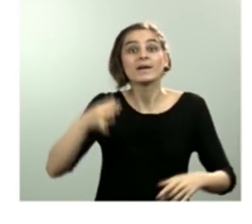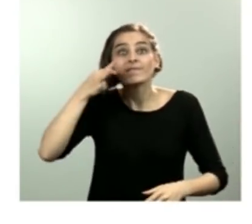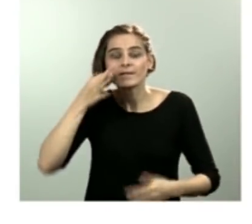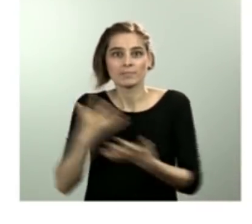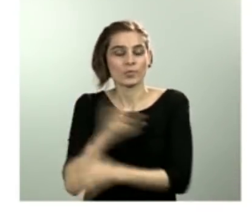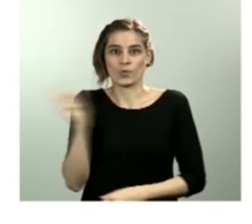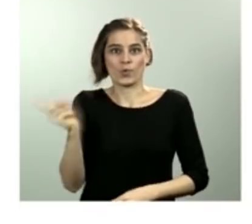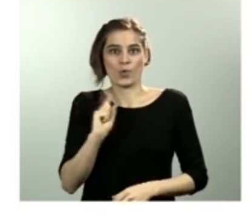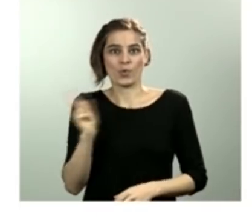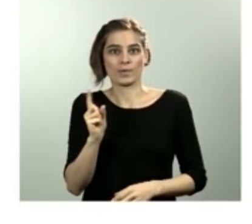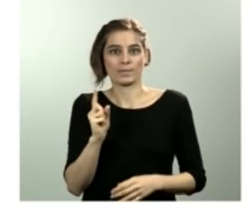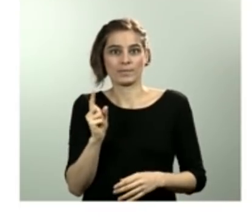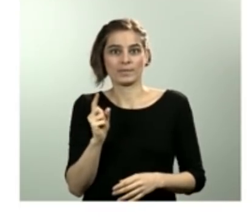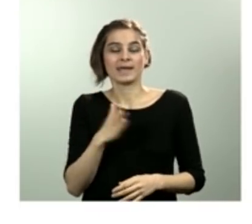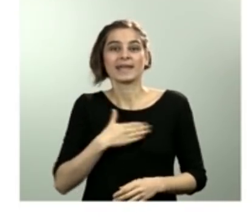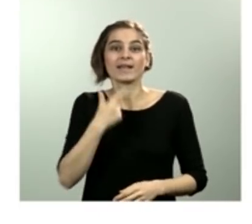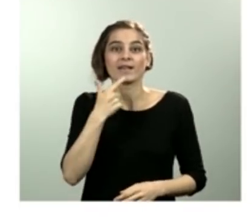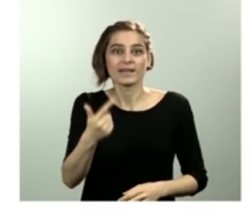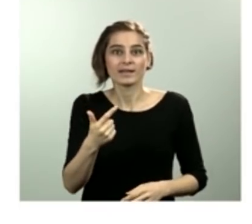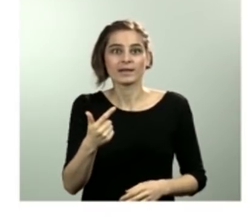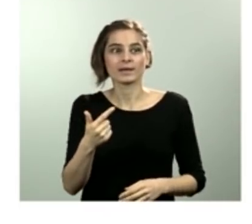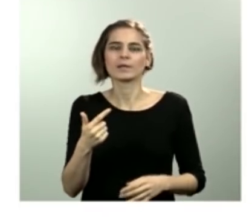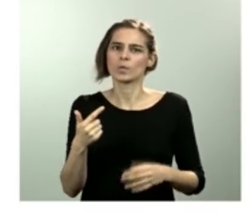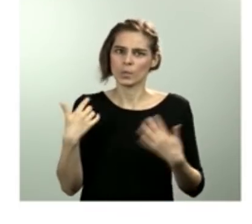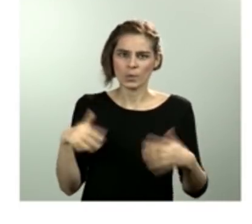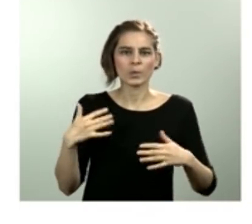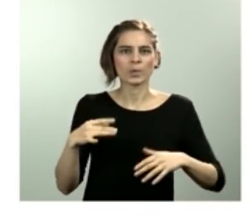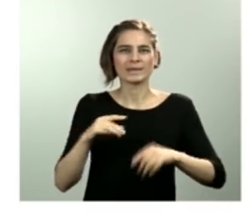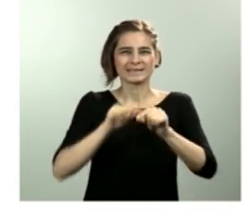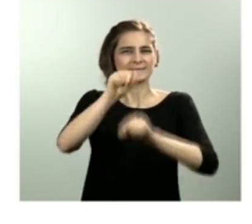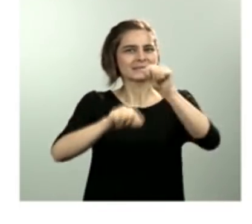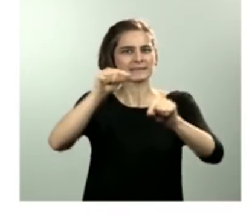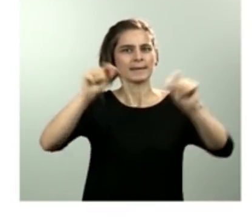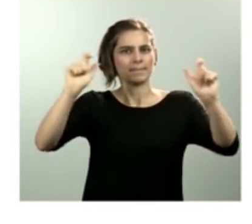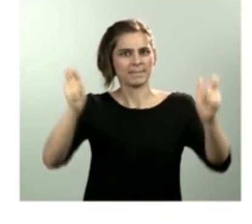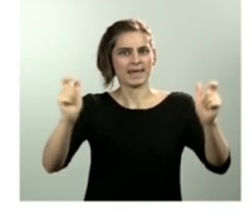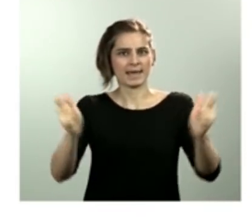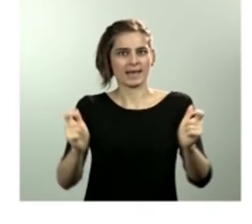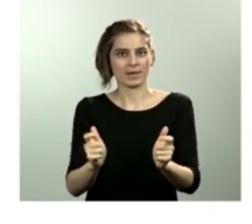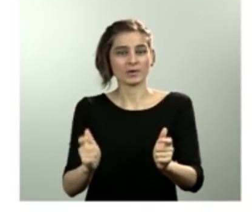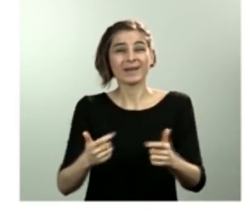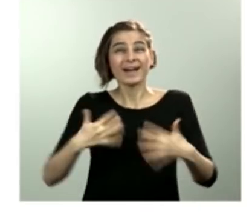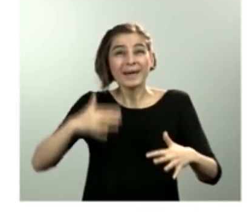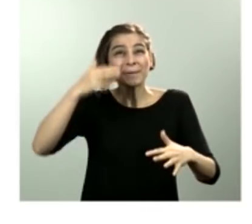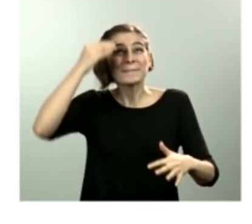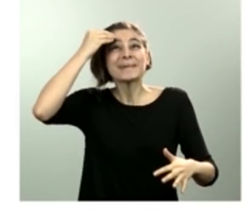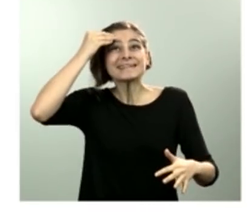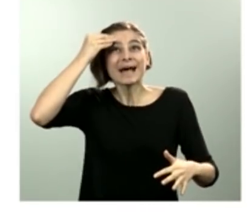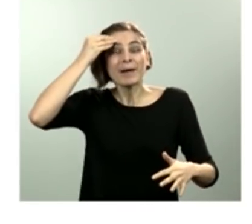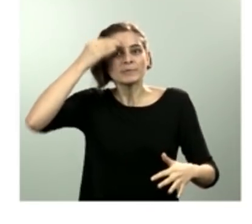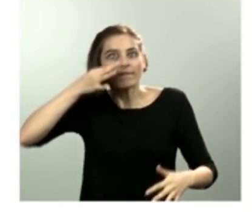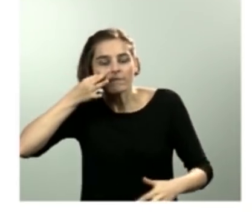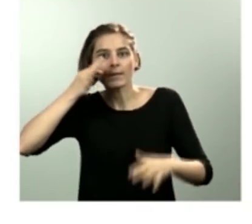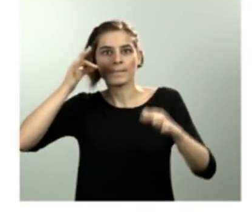implica que la incidencia está bajando mucho, incluso más, de lo que pensábamos, porque el número, el grado de